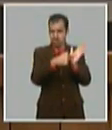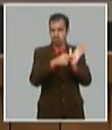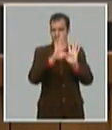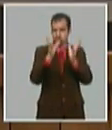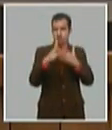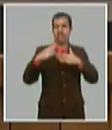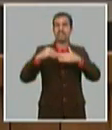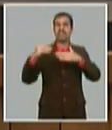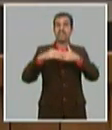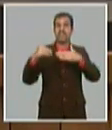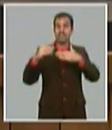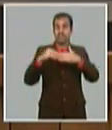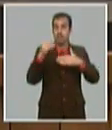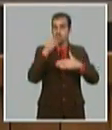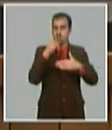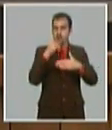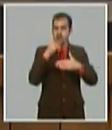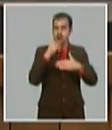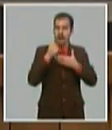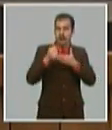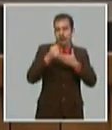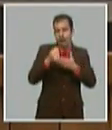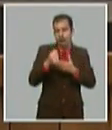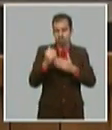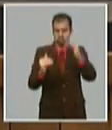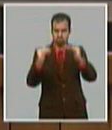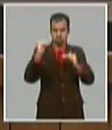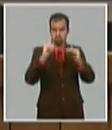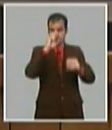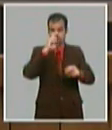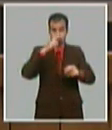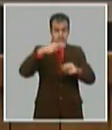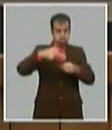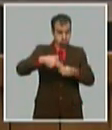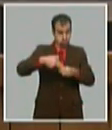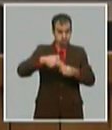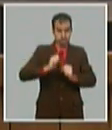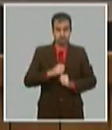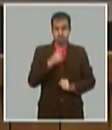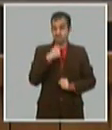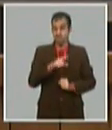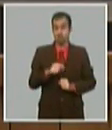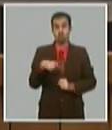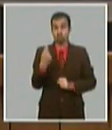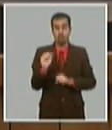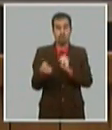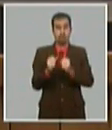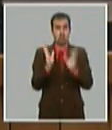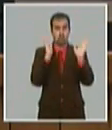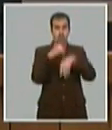un nivel de combustible para generar 20.107 gigawatts hora si la demanda crece porque no ahorramos